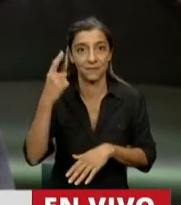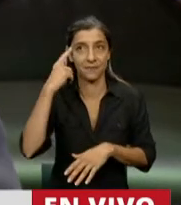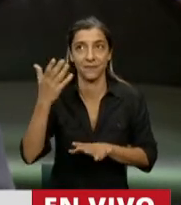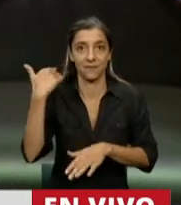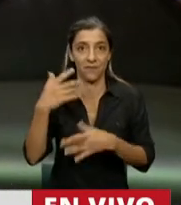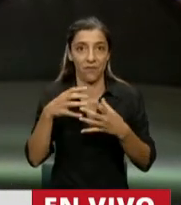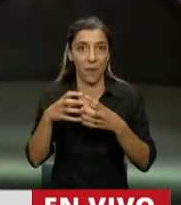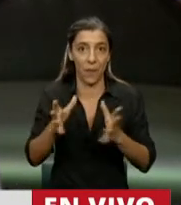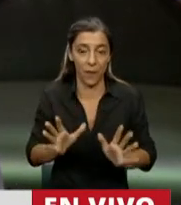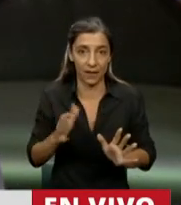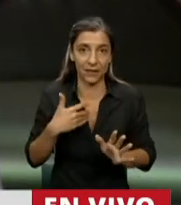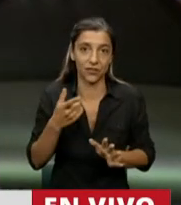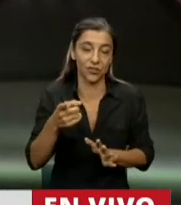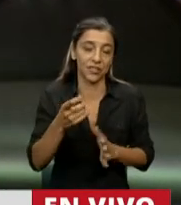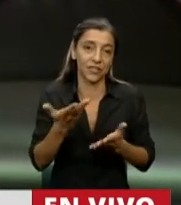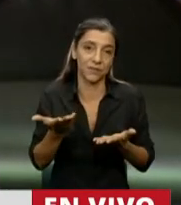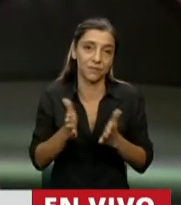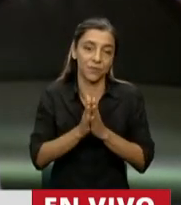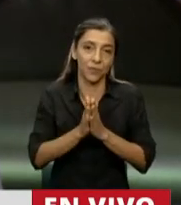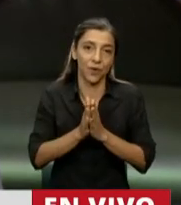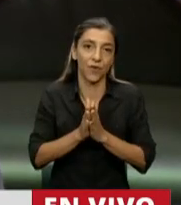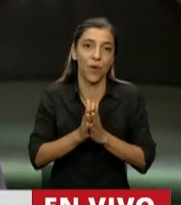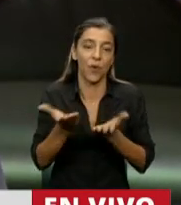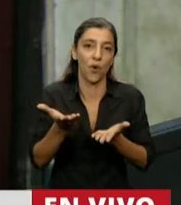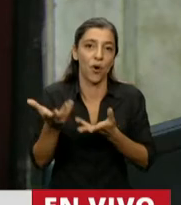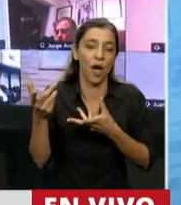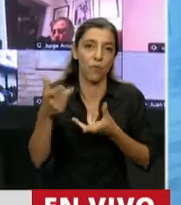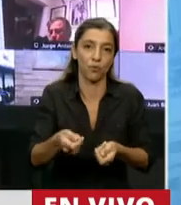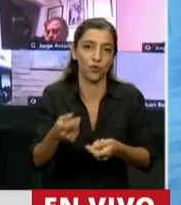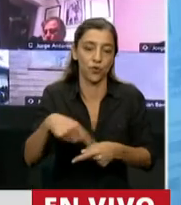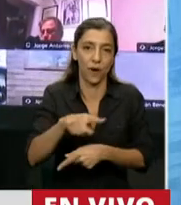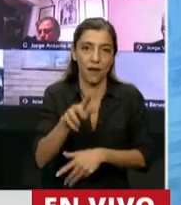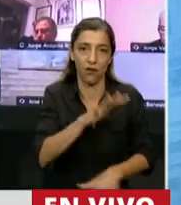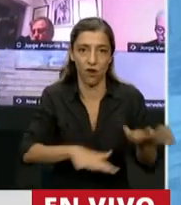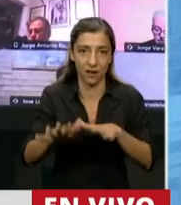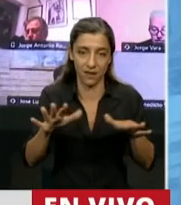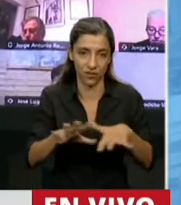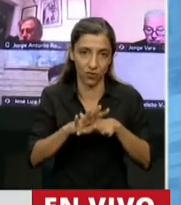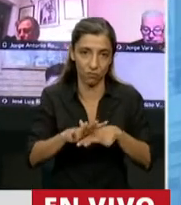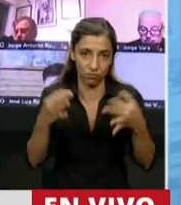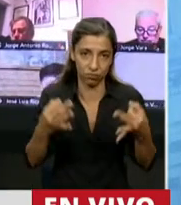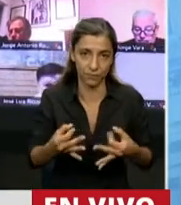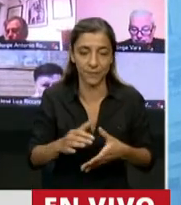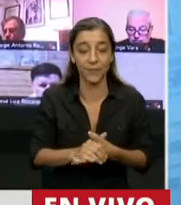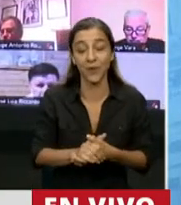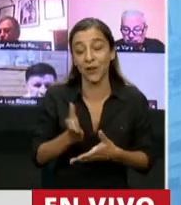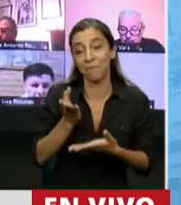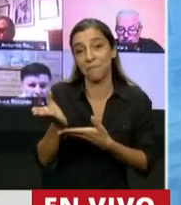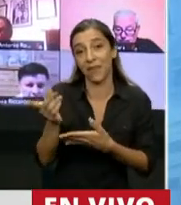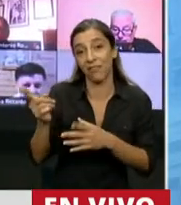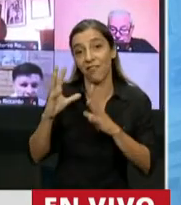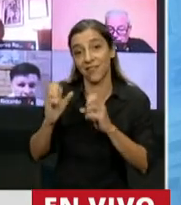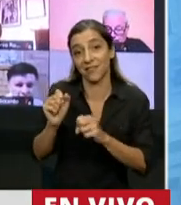si usted no contribuye al orden de la sesión. Le pido que le haga el mismo reproche a su secretaria